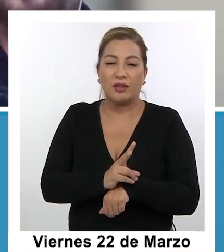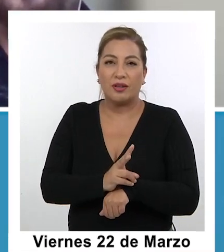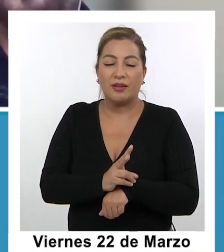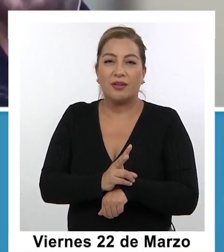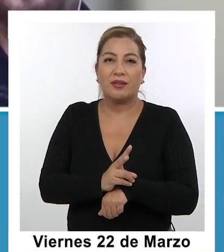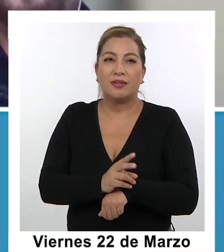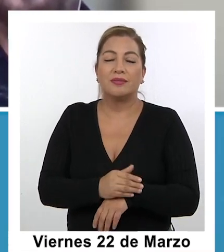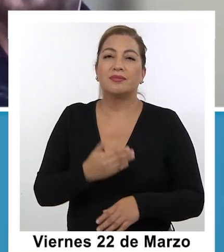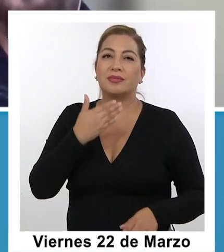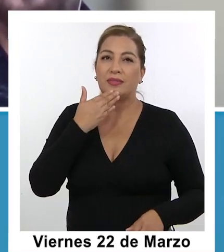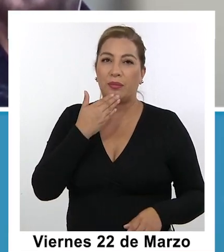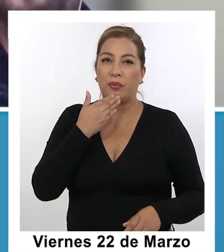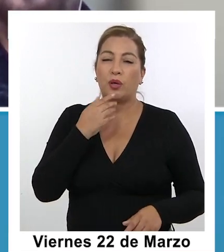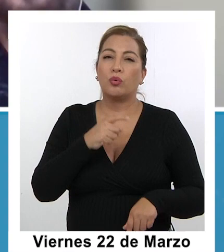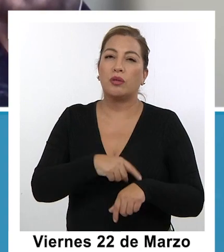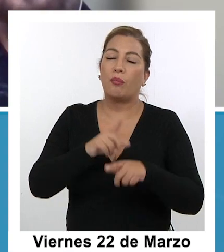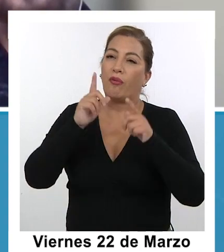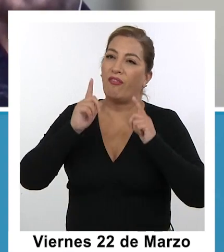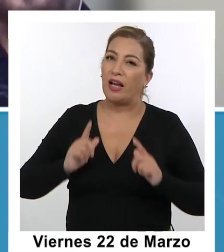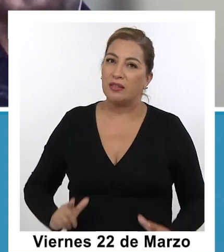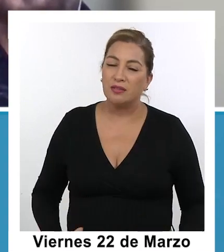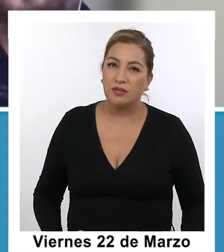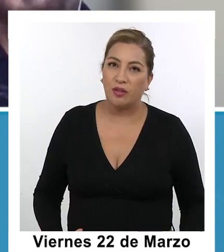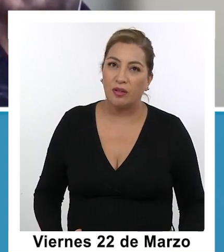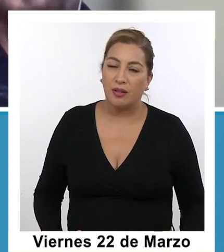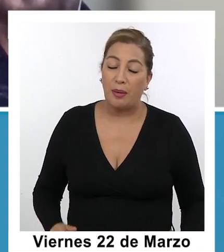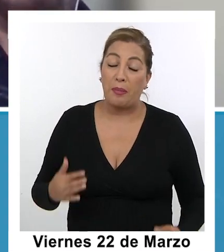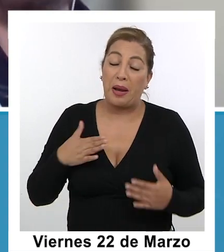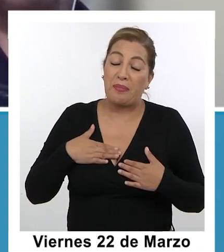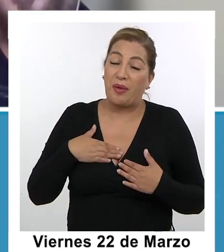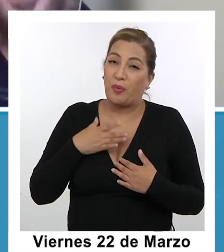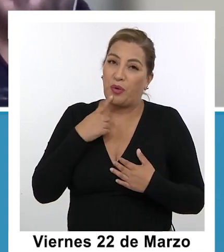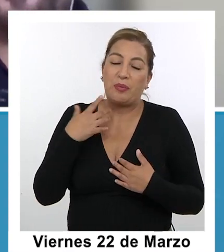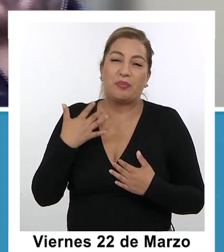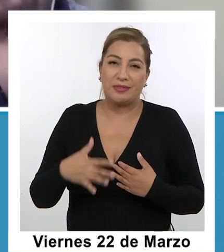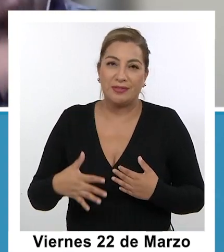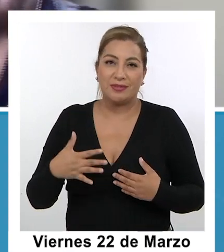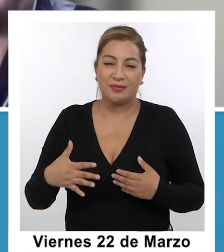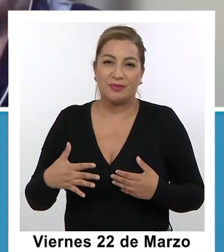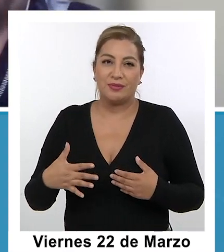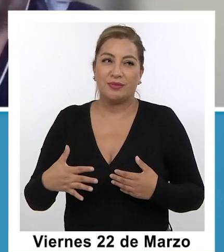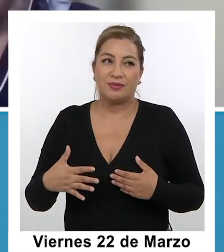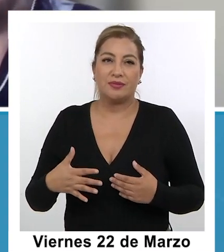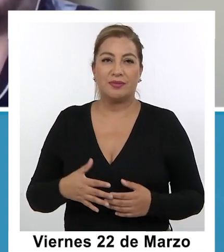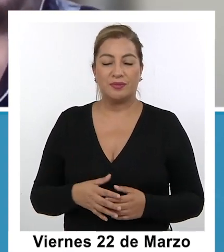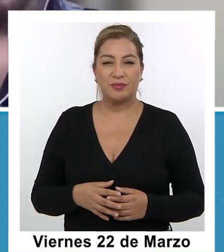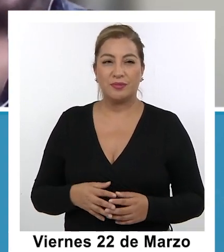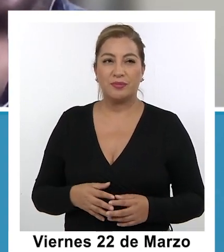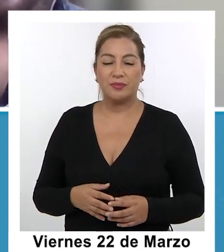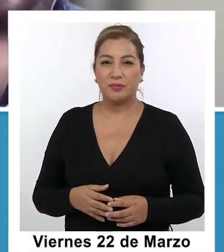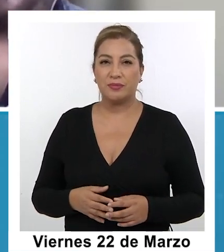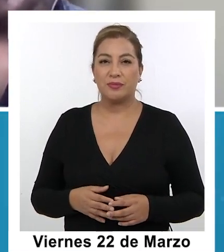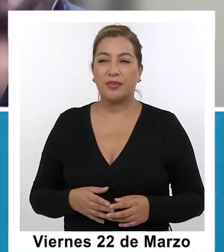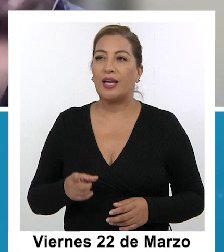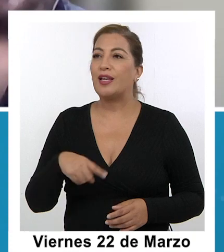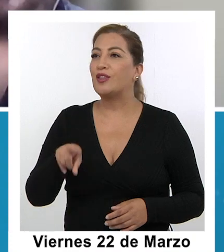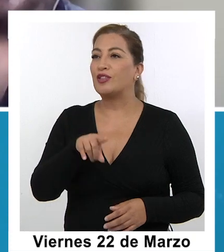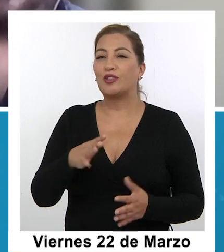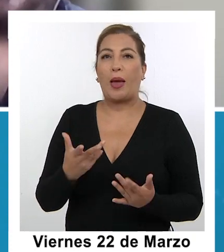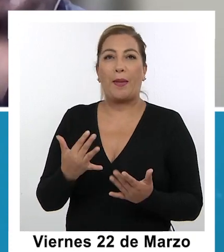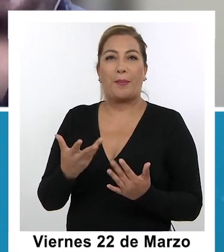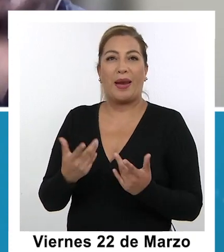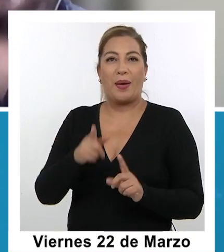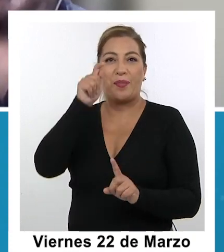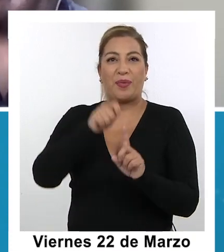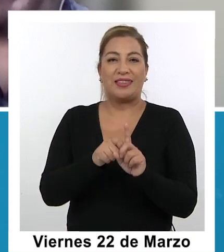menor, que un tiempo de descanso de vacaciones, que es una maravilla, ¿sí? Perfecto. que es muy, y es muy también, eh, ansiado por todo el